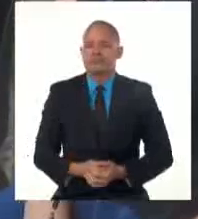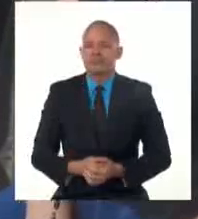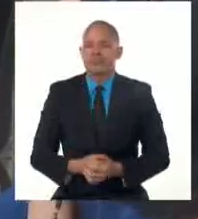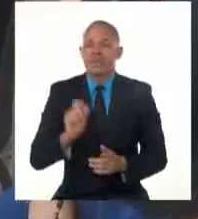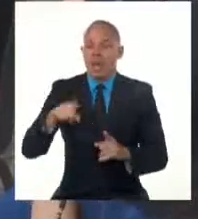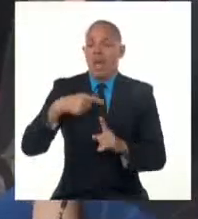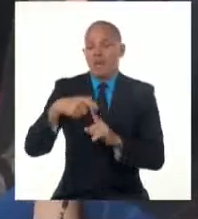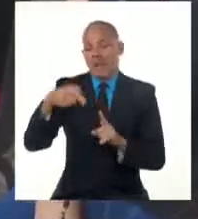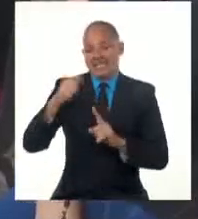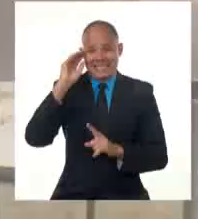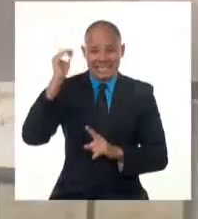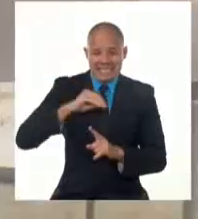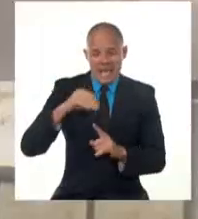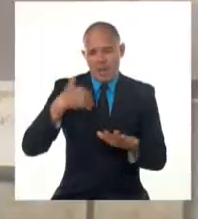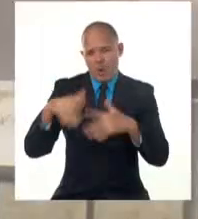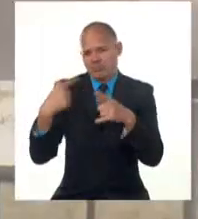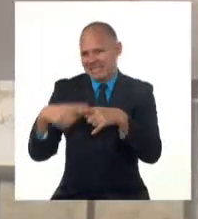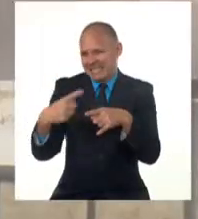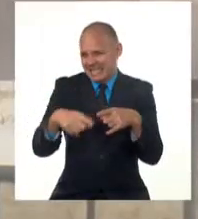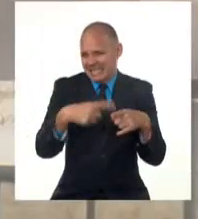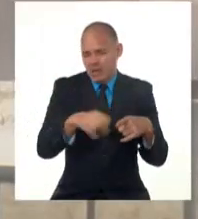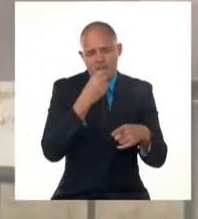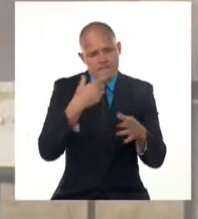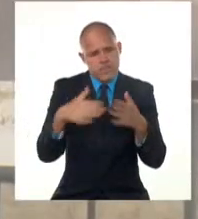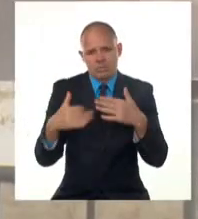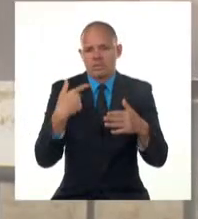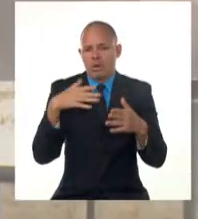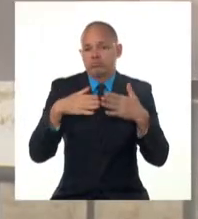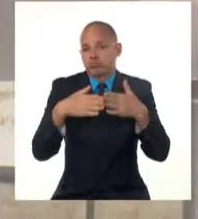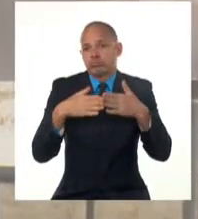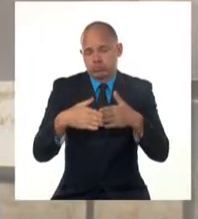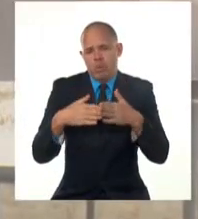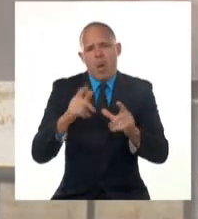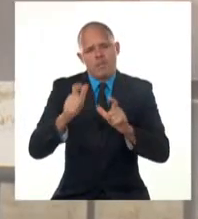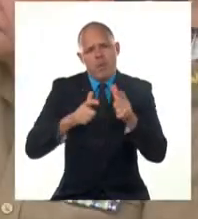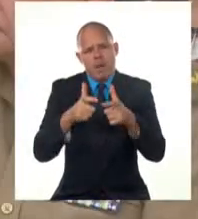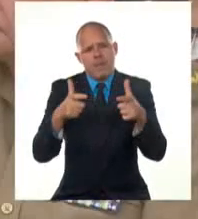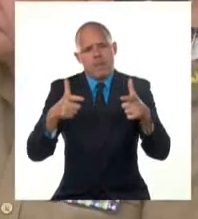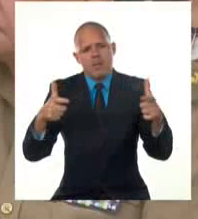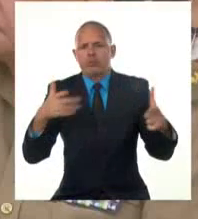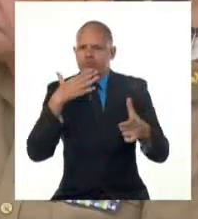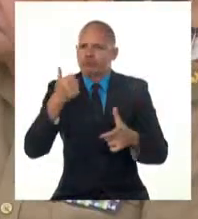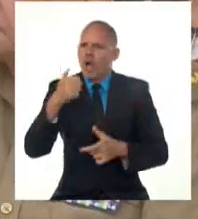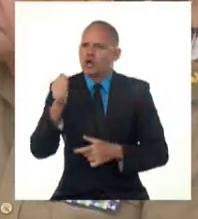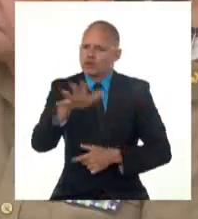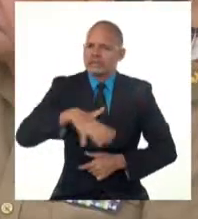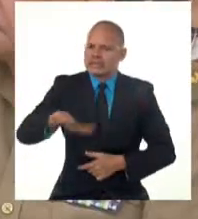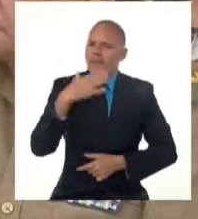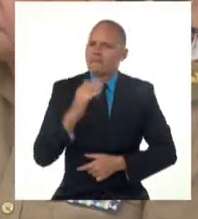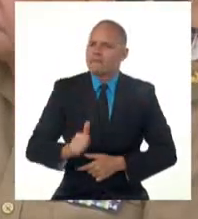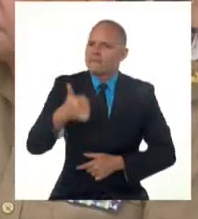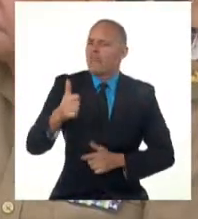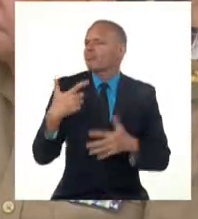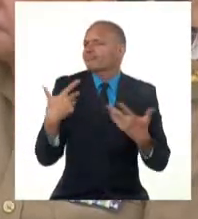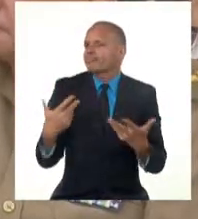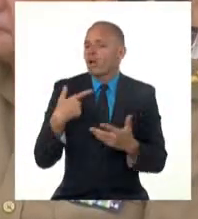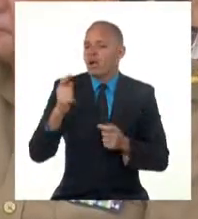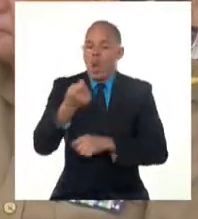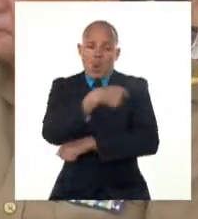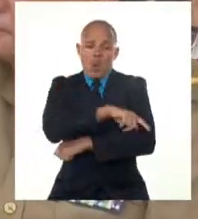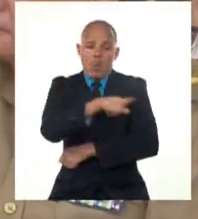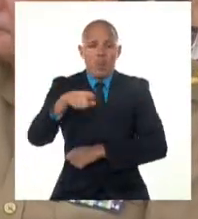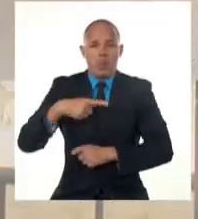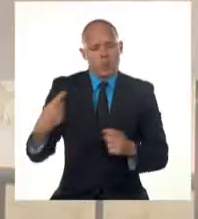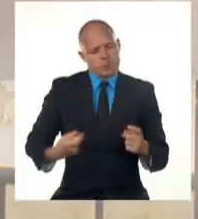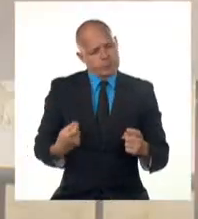limitaciones económicas, el territorio granmense avanza en todas las esferas de la sociedad, gracias a la cohesión de un pueblo que no renuncia a su